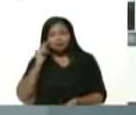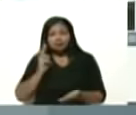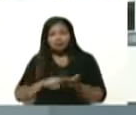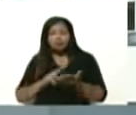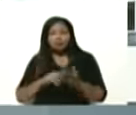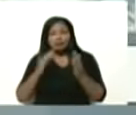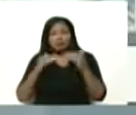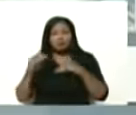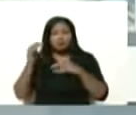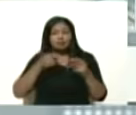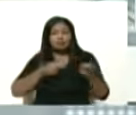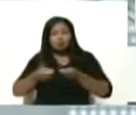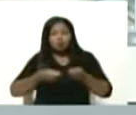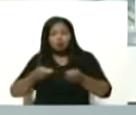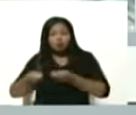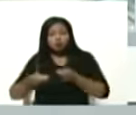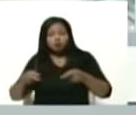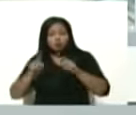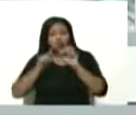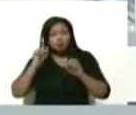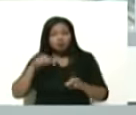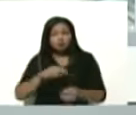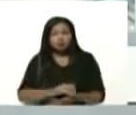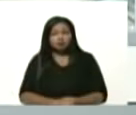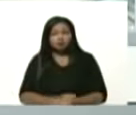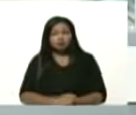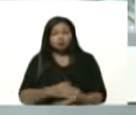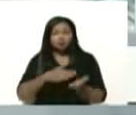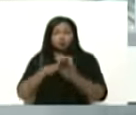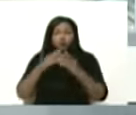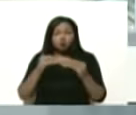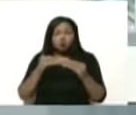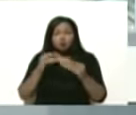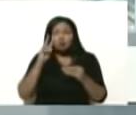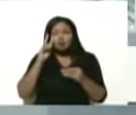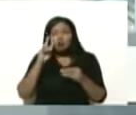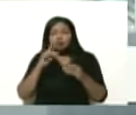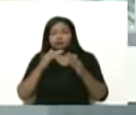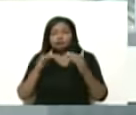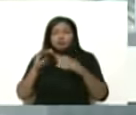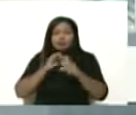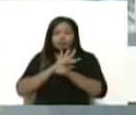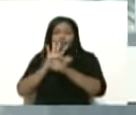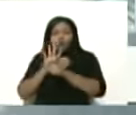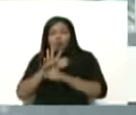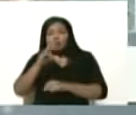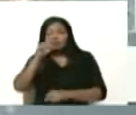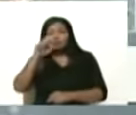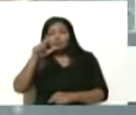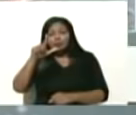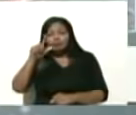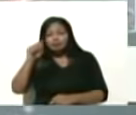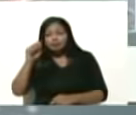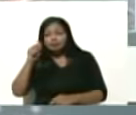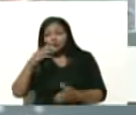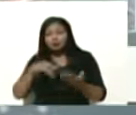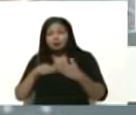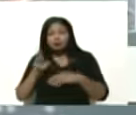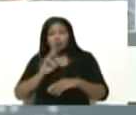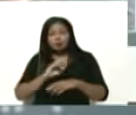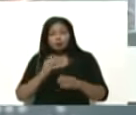este nivel de control, y sobre todo en la variante Delta, la variante Delta anda por ahí ya,